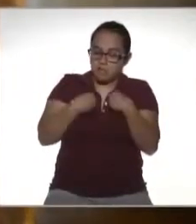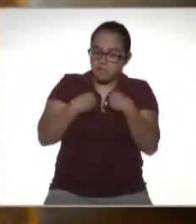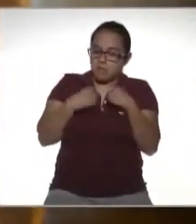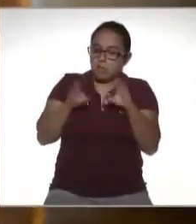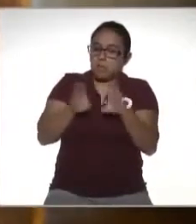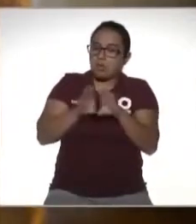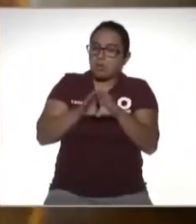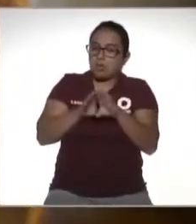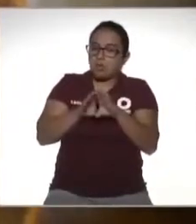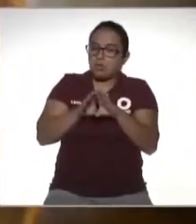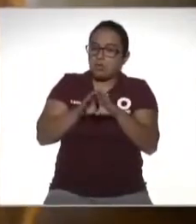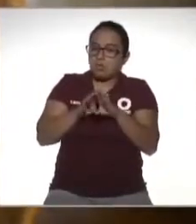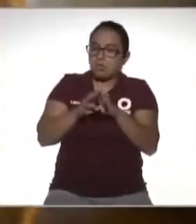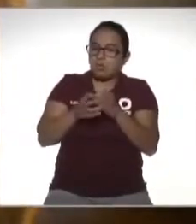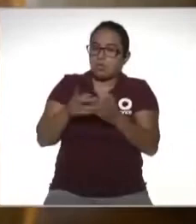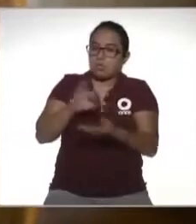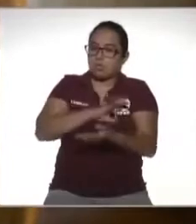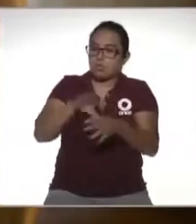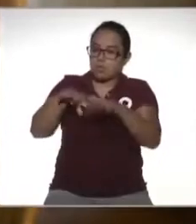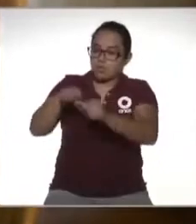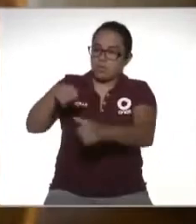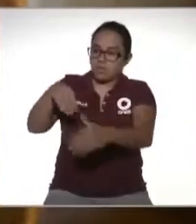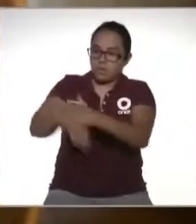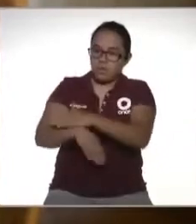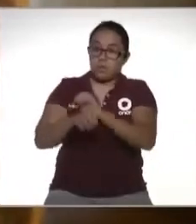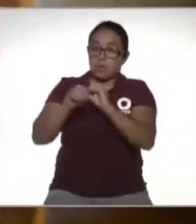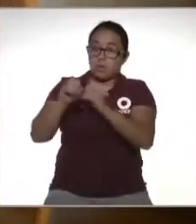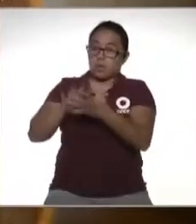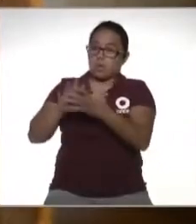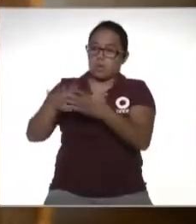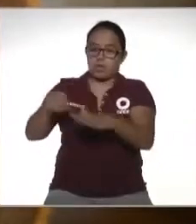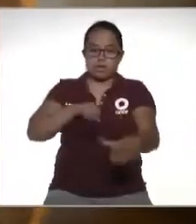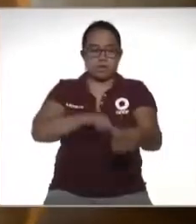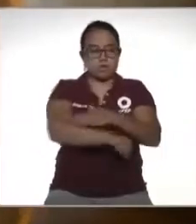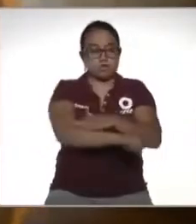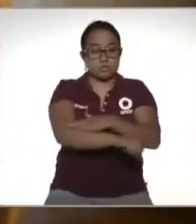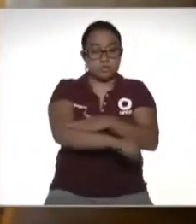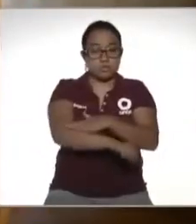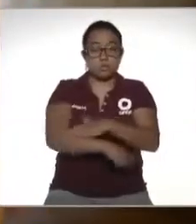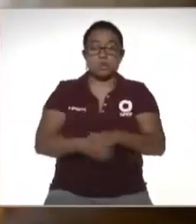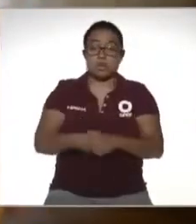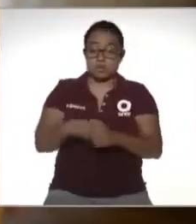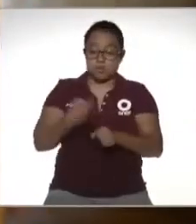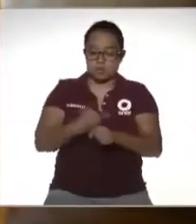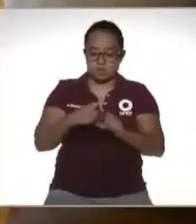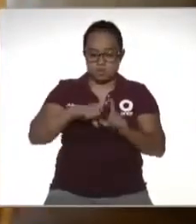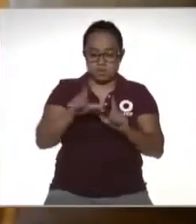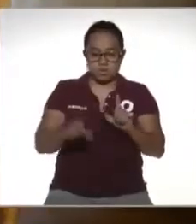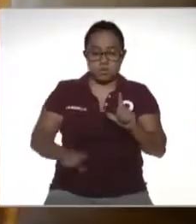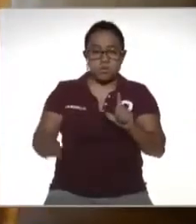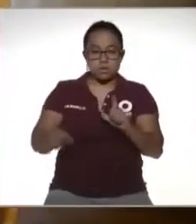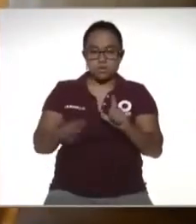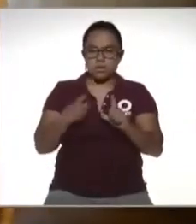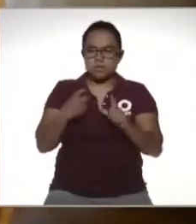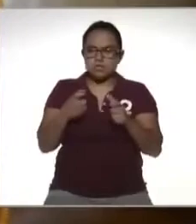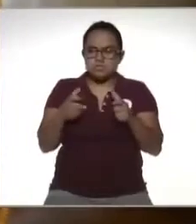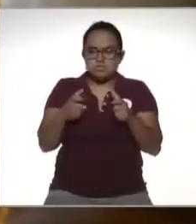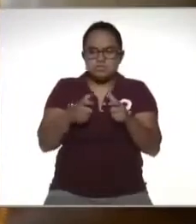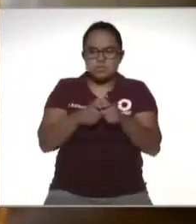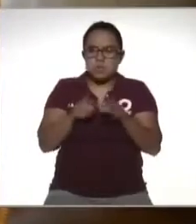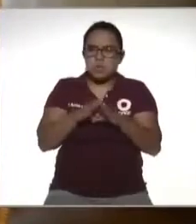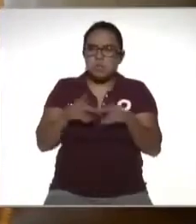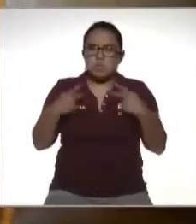consecuencias como el embargo o caray hasta la cárcel históricamente nuestro país ha tenido una base muy pequeña de